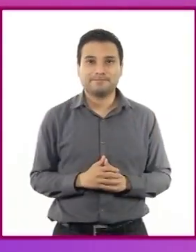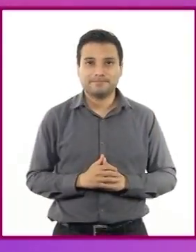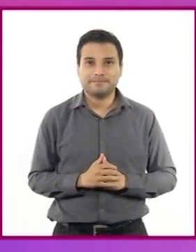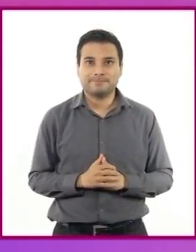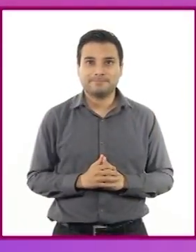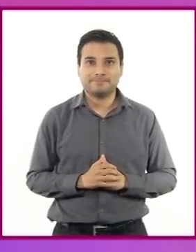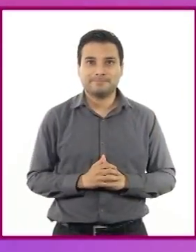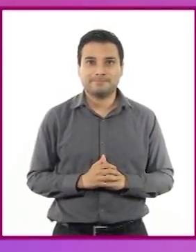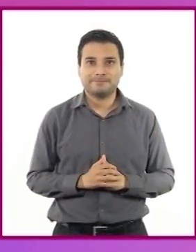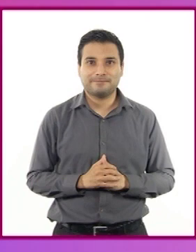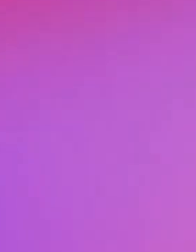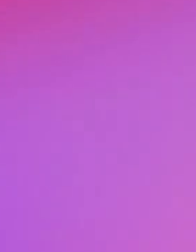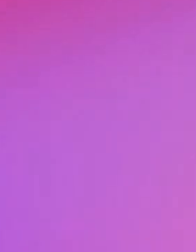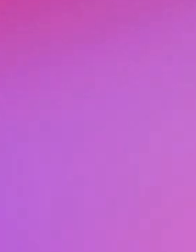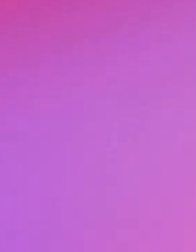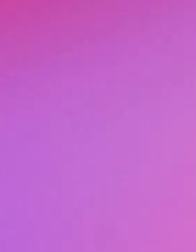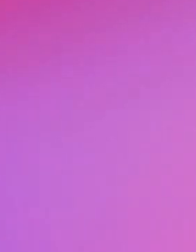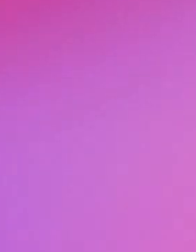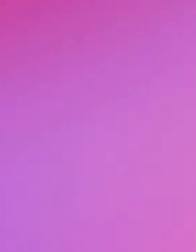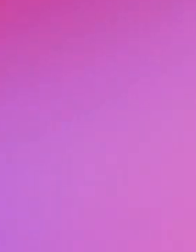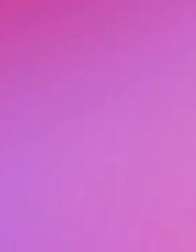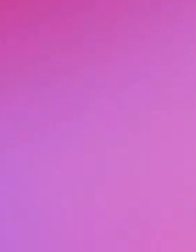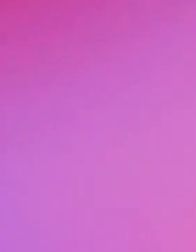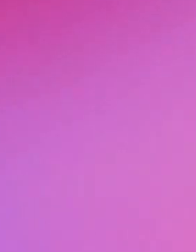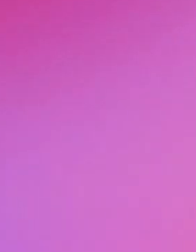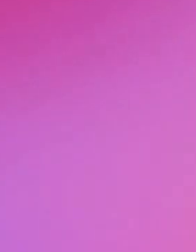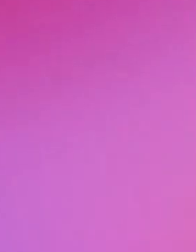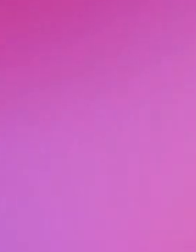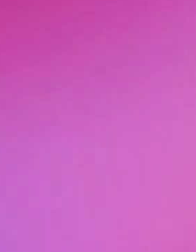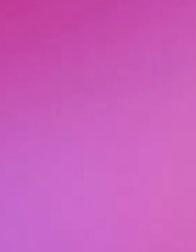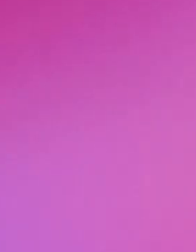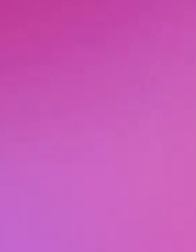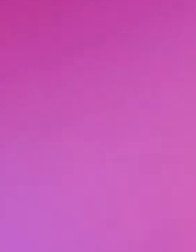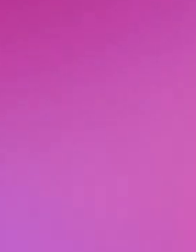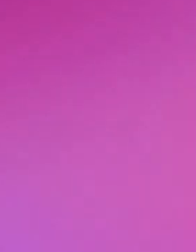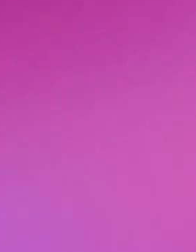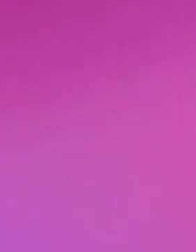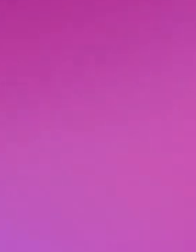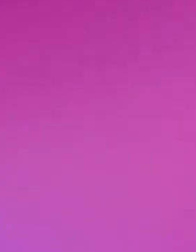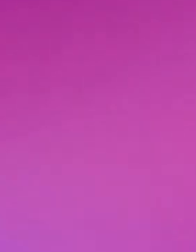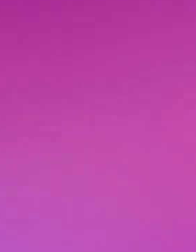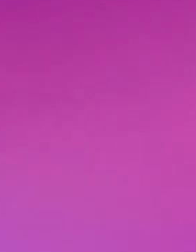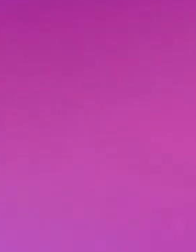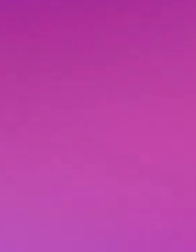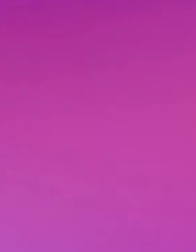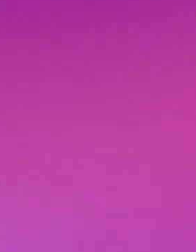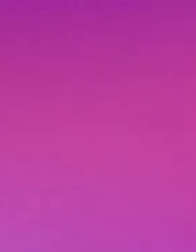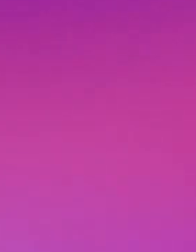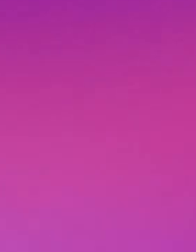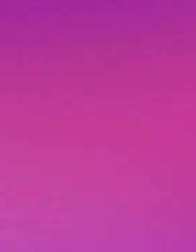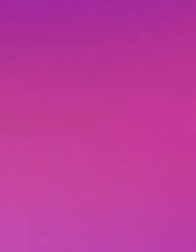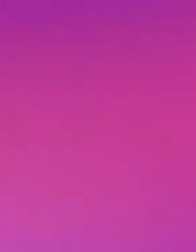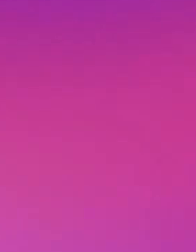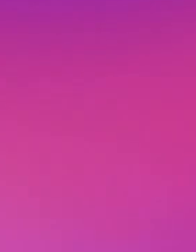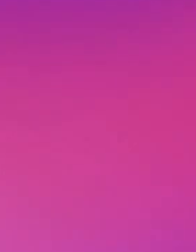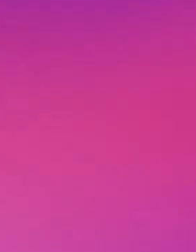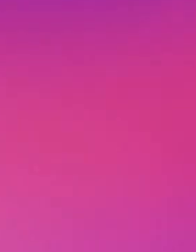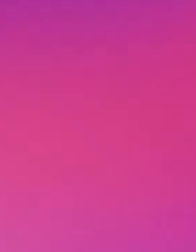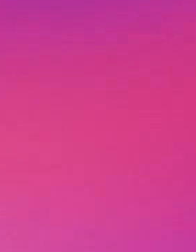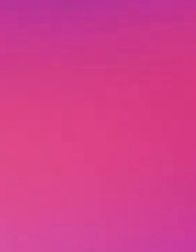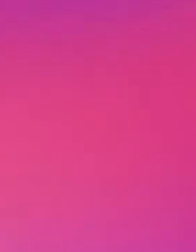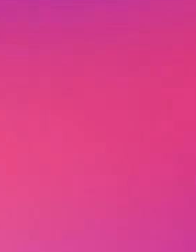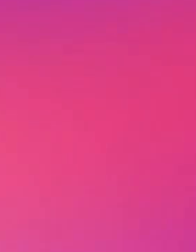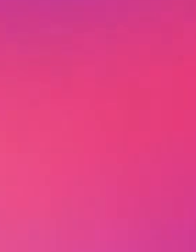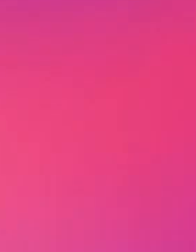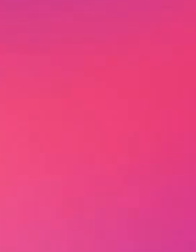tienes dudas o necesitas ayuda, llama al Centro de Apoyo Pedagógico a Distancia. El número de teléfono para secundaria